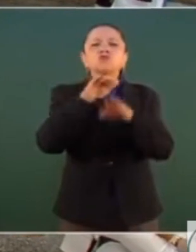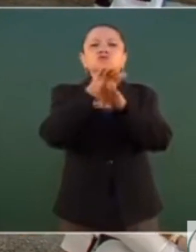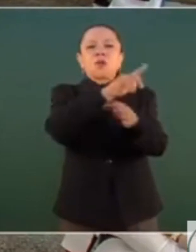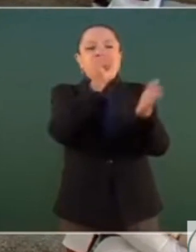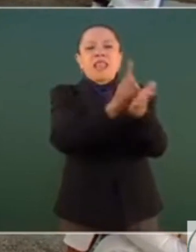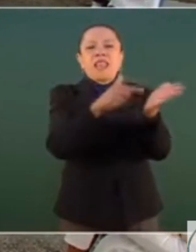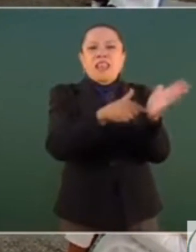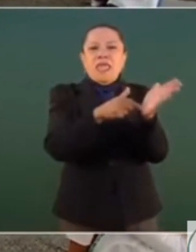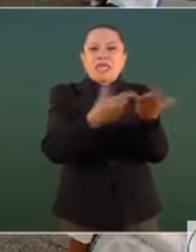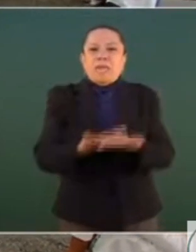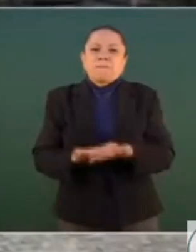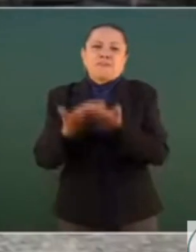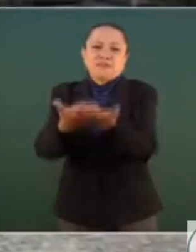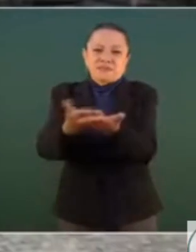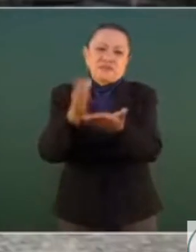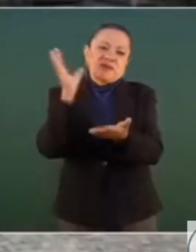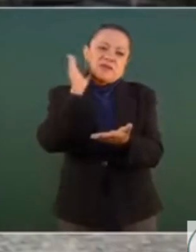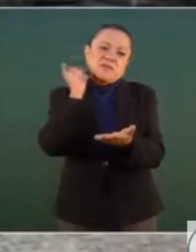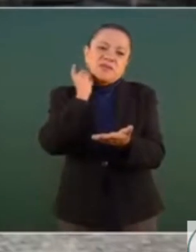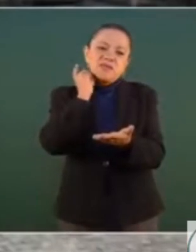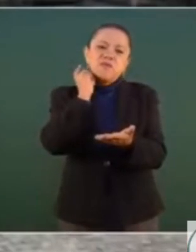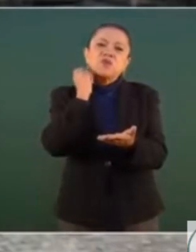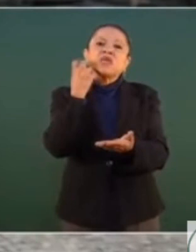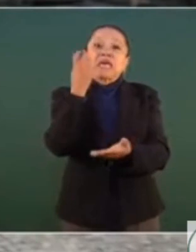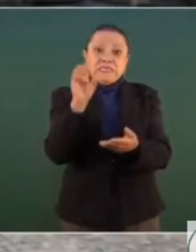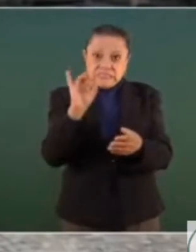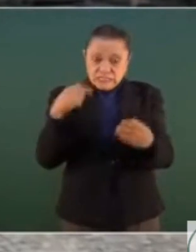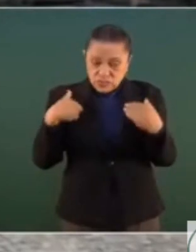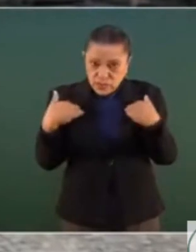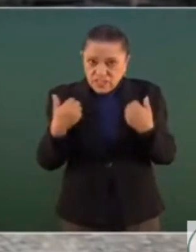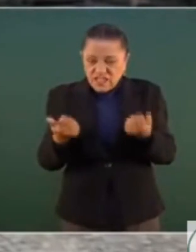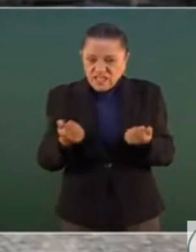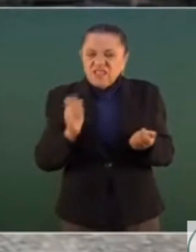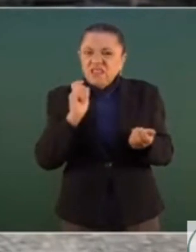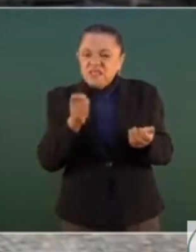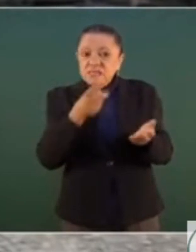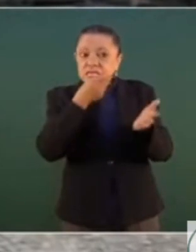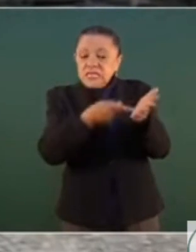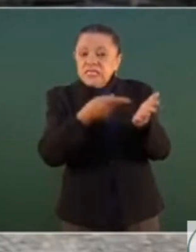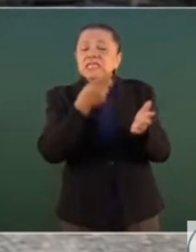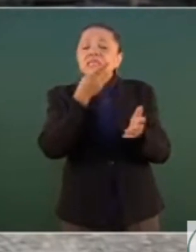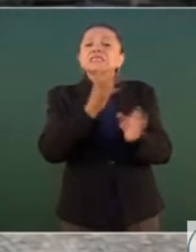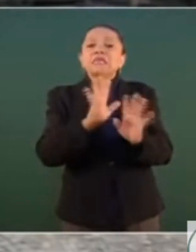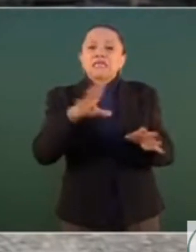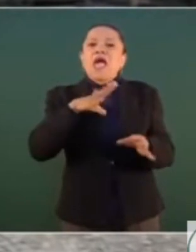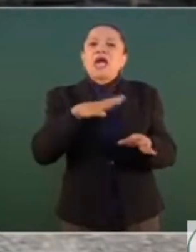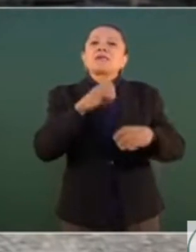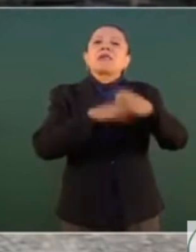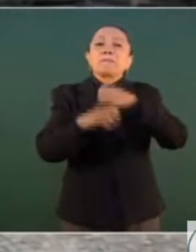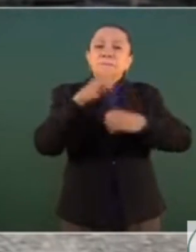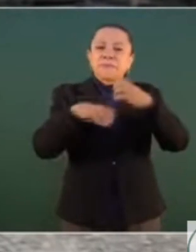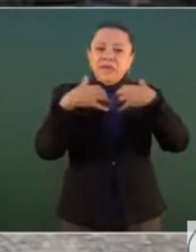hay una… Si entendí bien, las empresas que demuestren